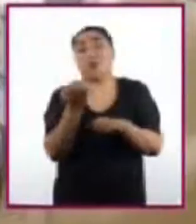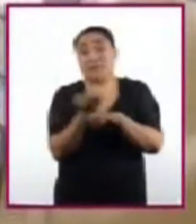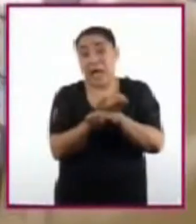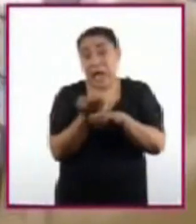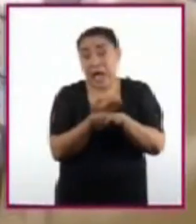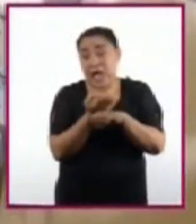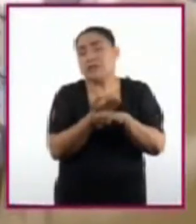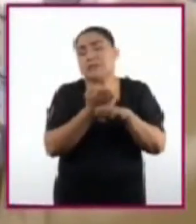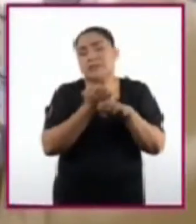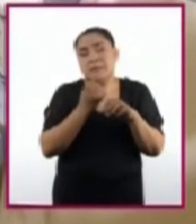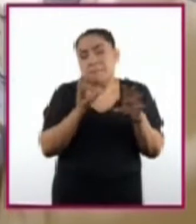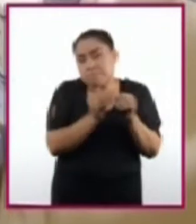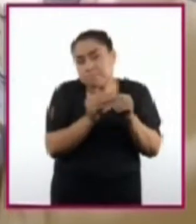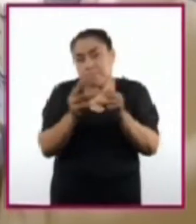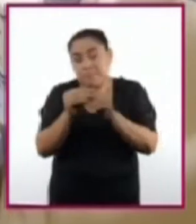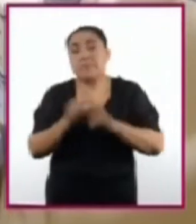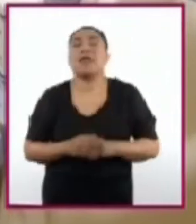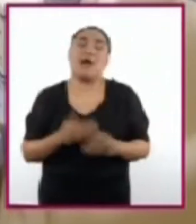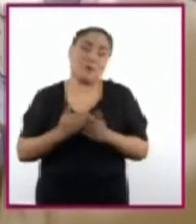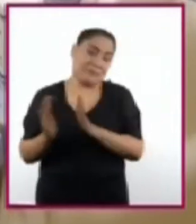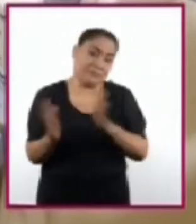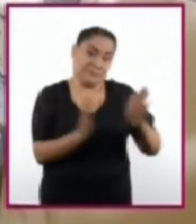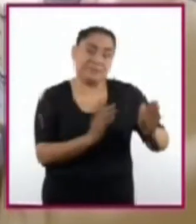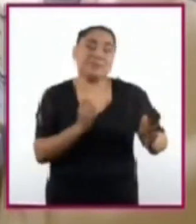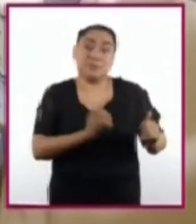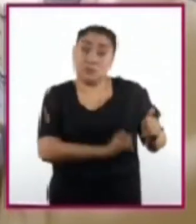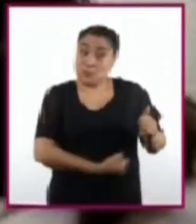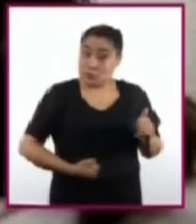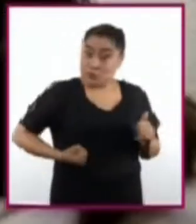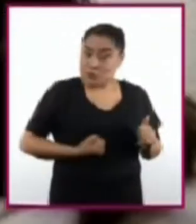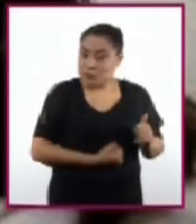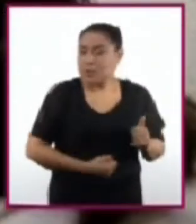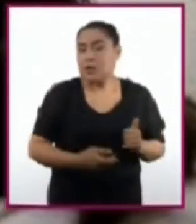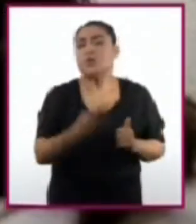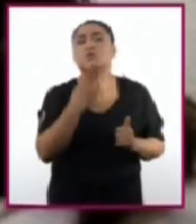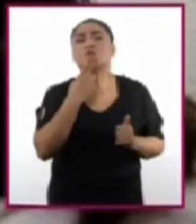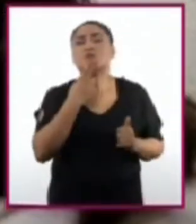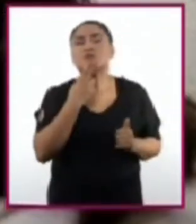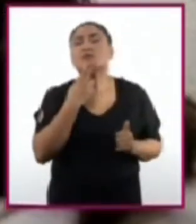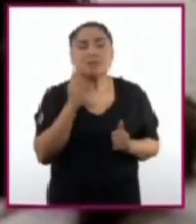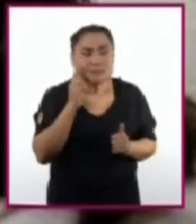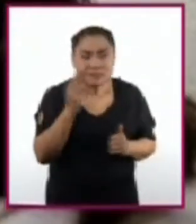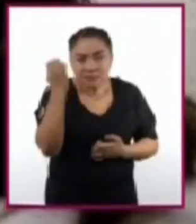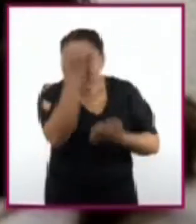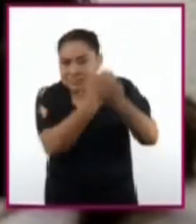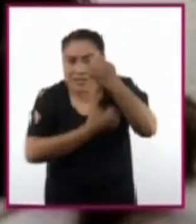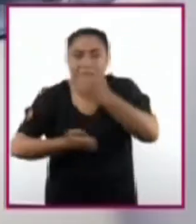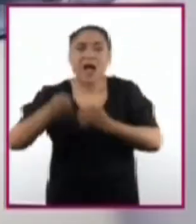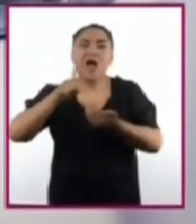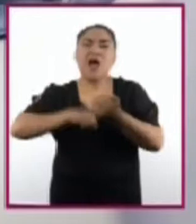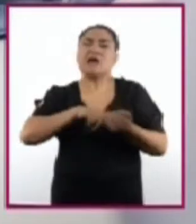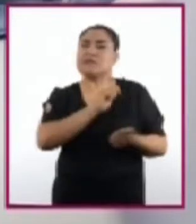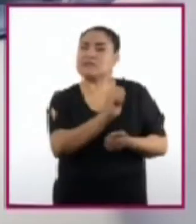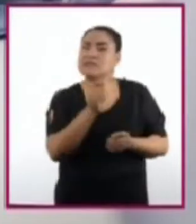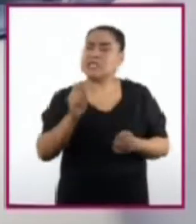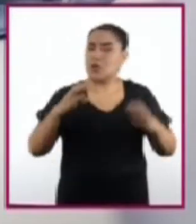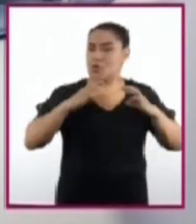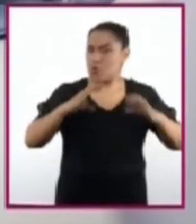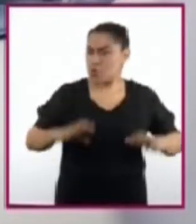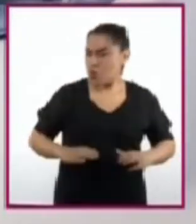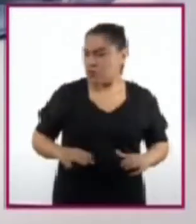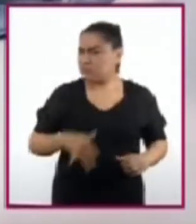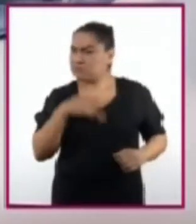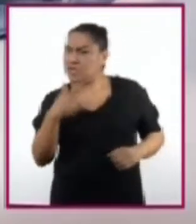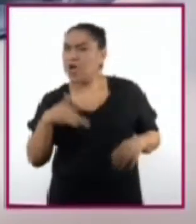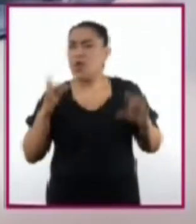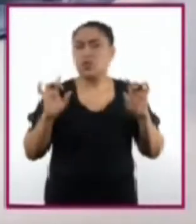Por otro lado, el ultrasonido es muy usado para producir imágenes de las estructuras internas del cuerpo que presentan dolor,